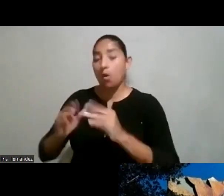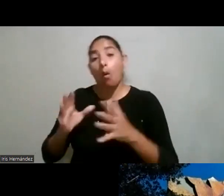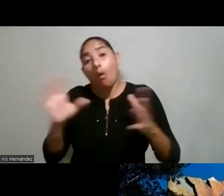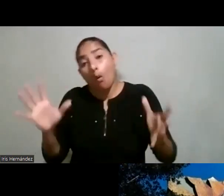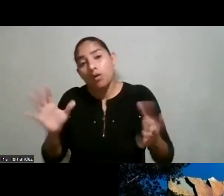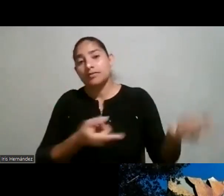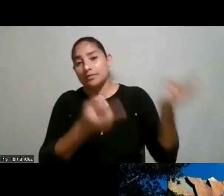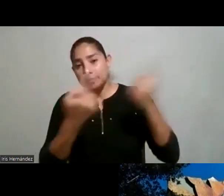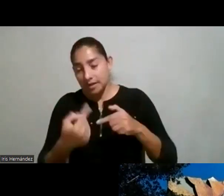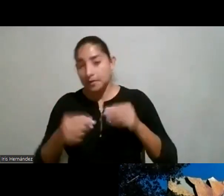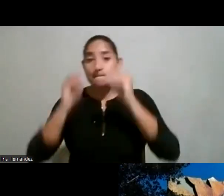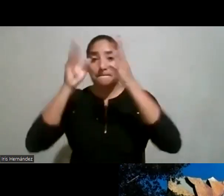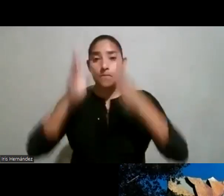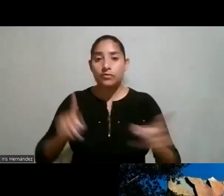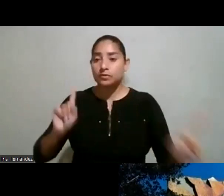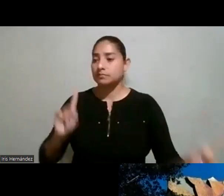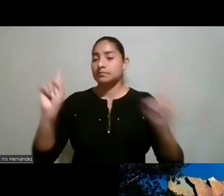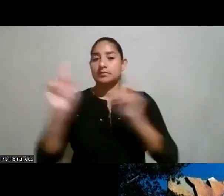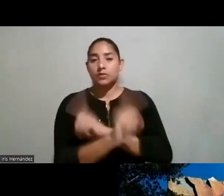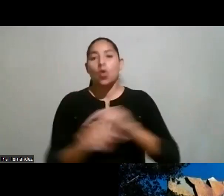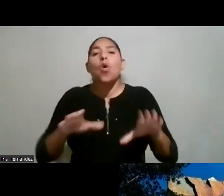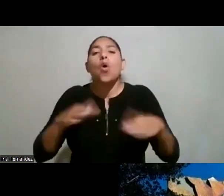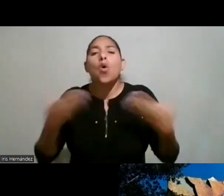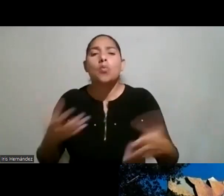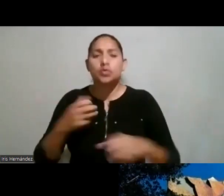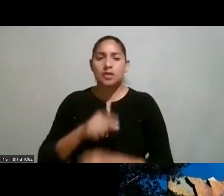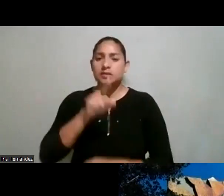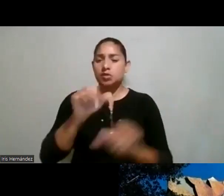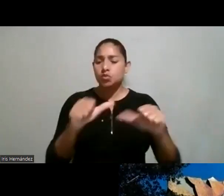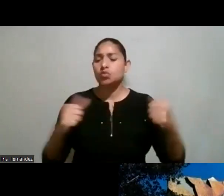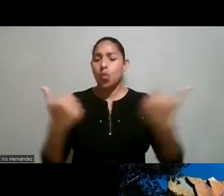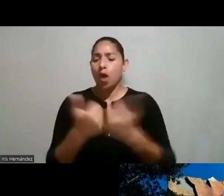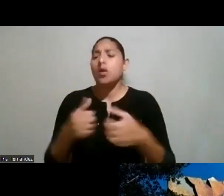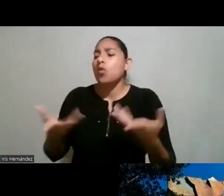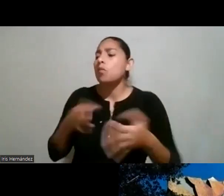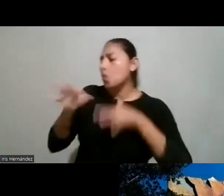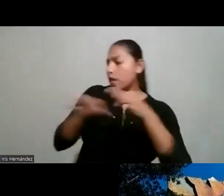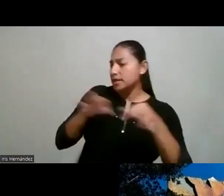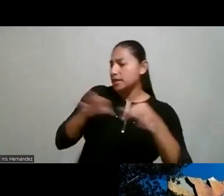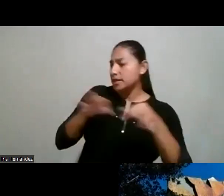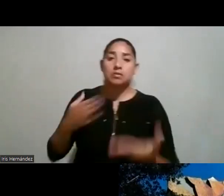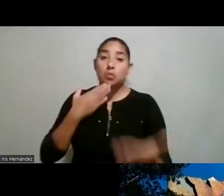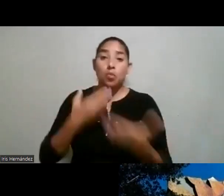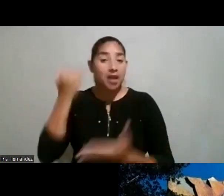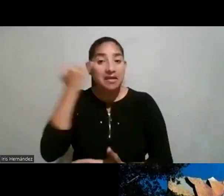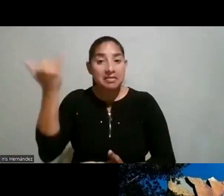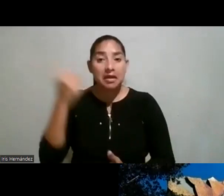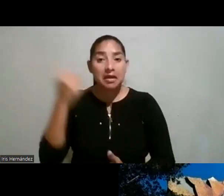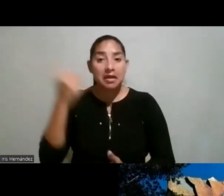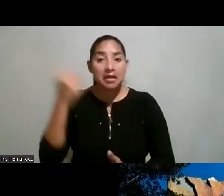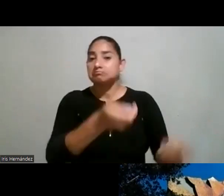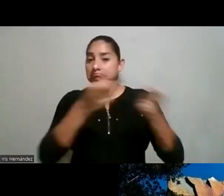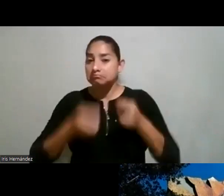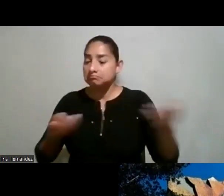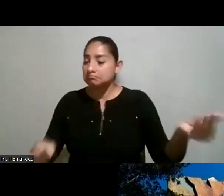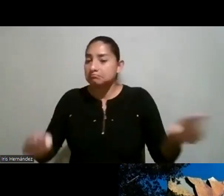traer personas de esas aquí y le diría cómo cómo hace usted en su aula de repente hay alguna bonita idea que podamos tener aquí y